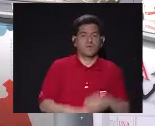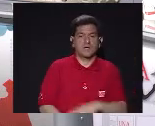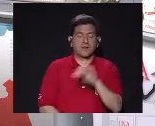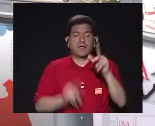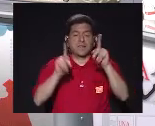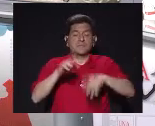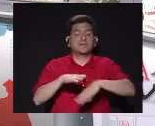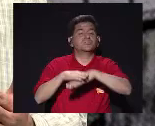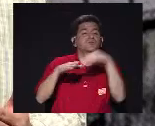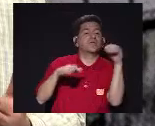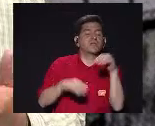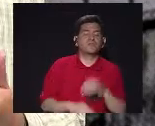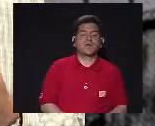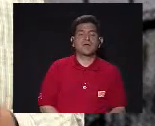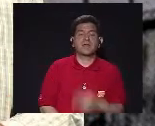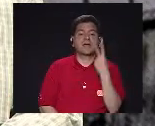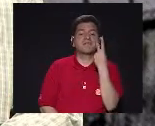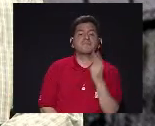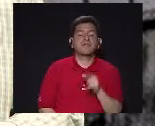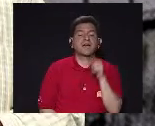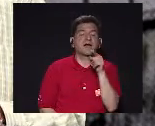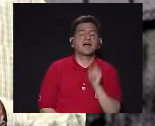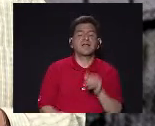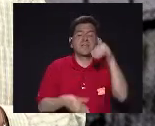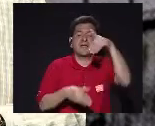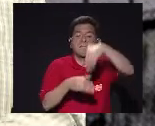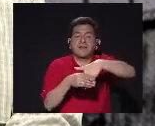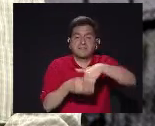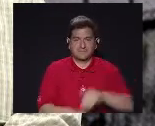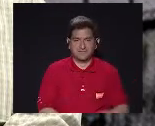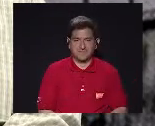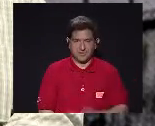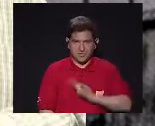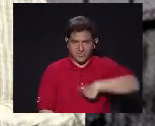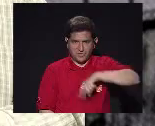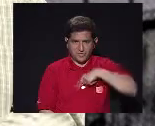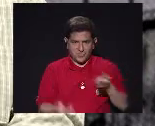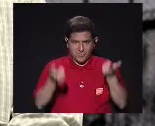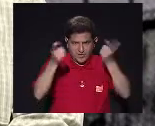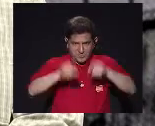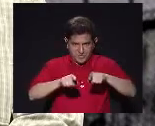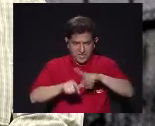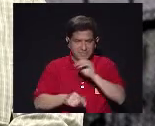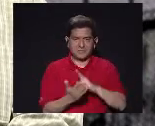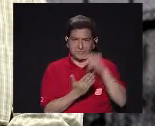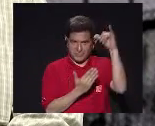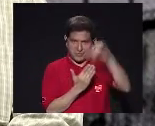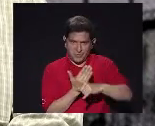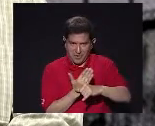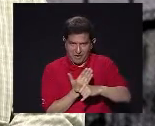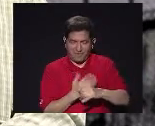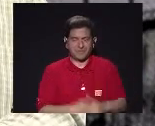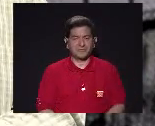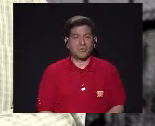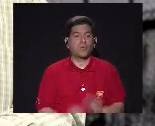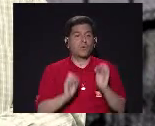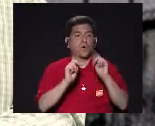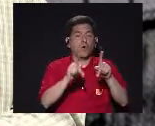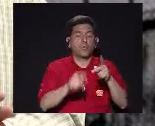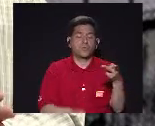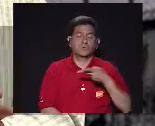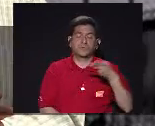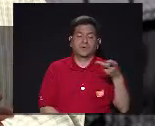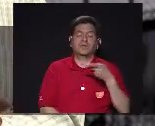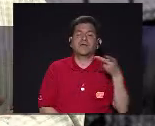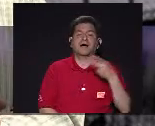el que está Afuera Se atreva A ver Hacia adentro En nuestro caso Y en el caso Del proyecto Es una oportunidad En